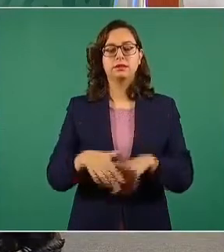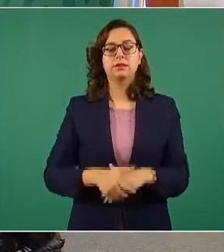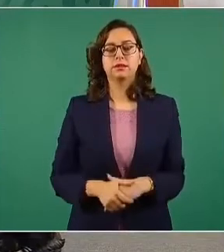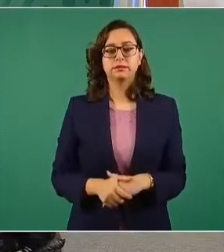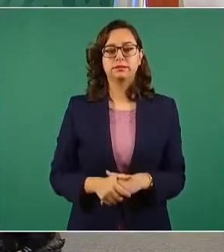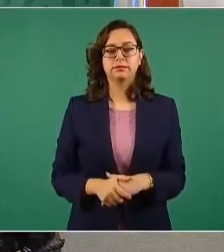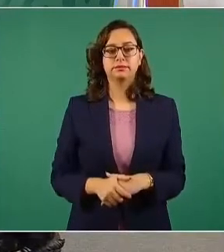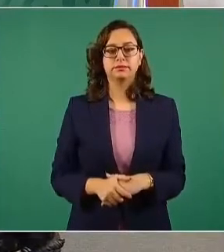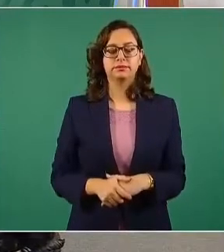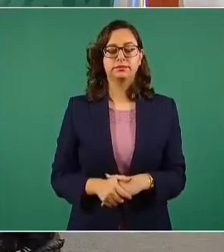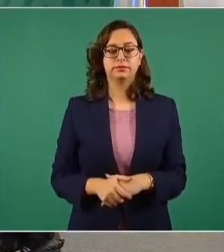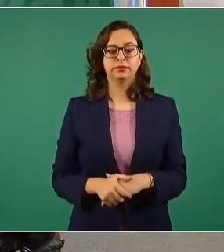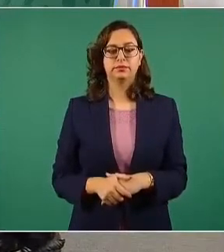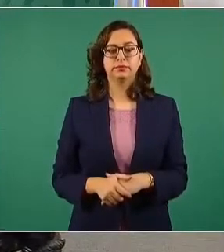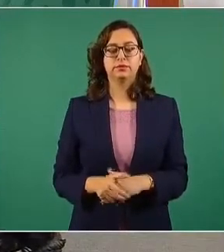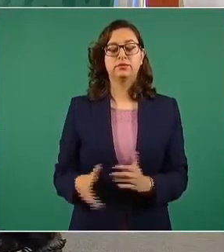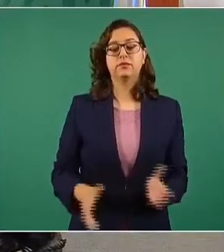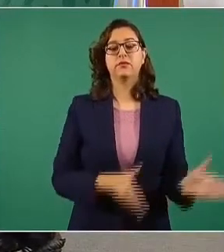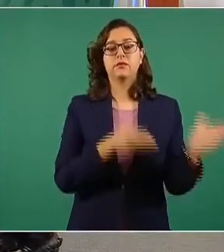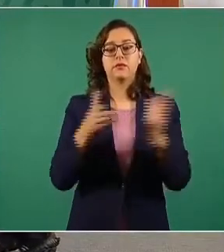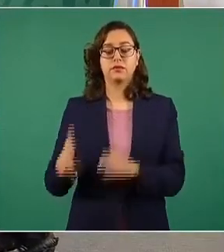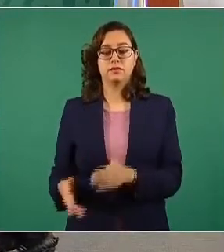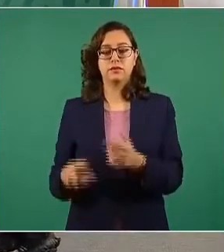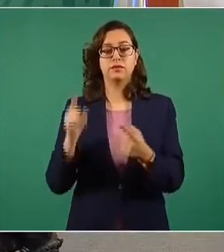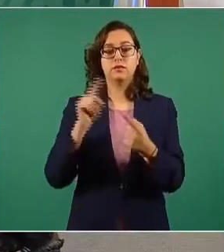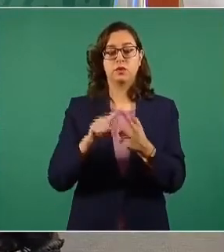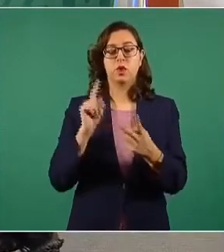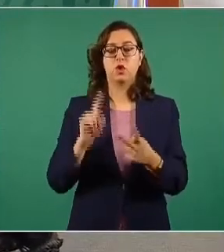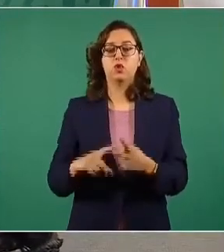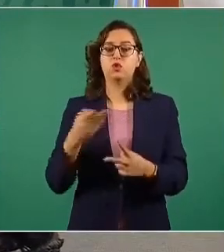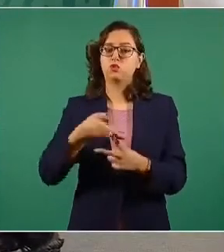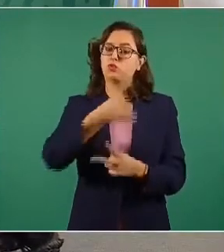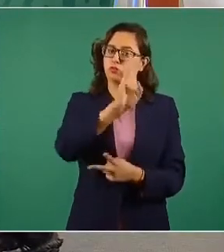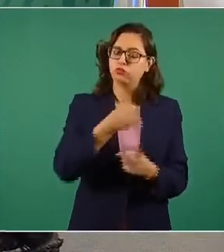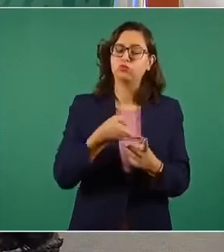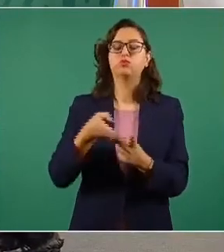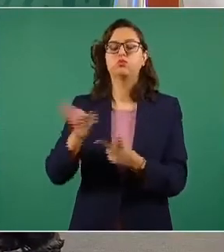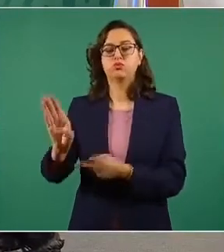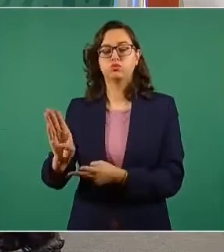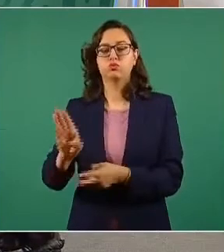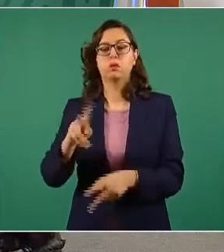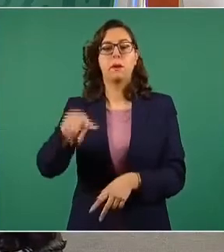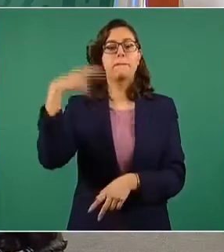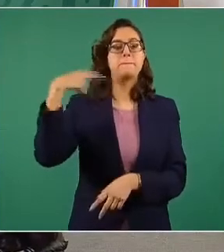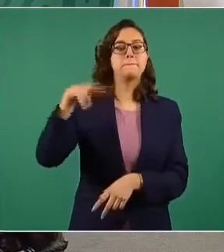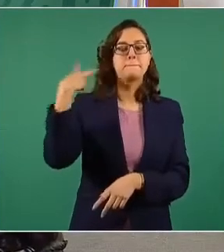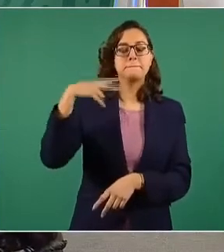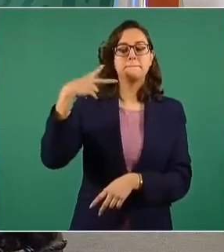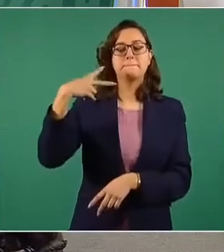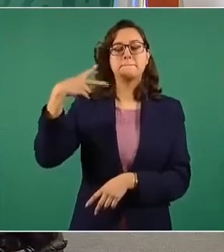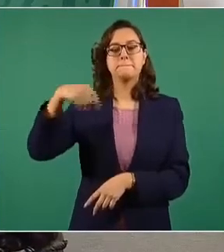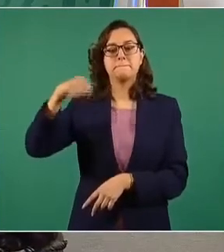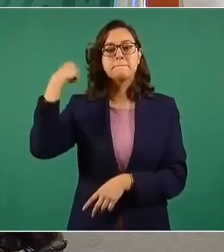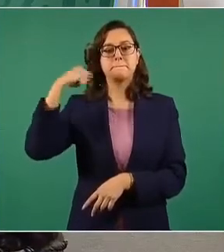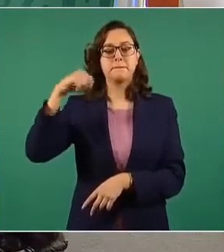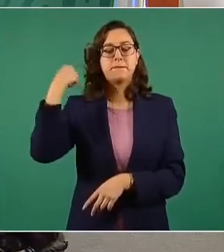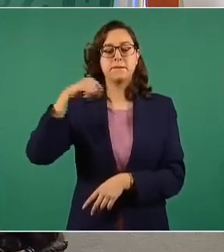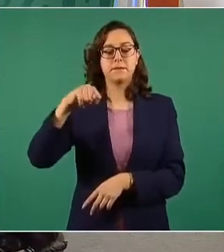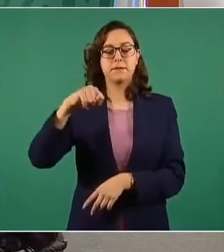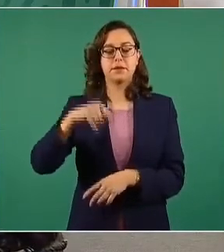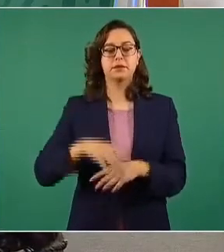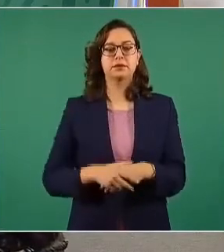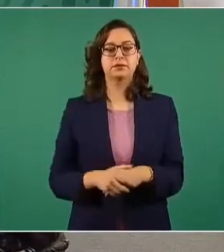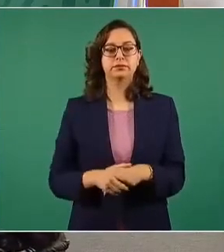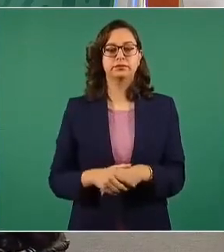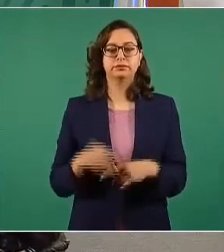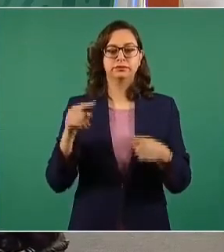Y dos rutas que salieron de Virmex hacia el estado de Veracruz y Tabasco, que fue esa la ruta